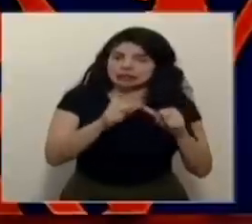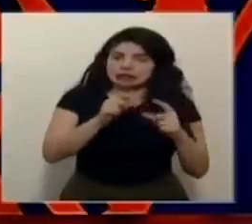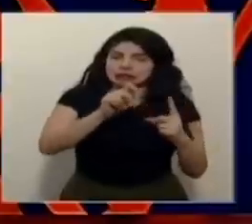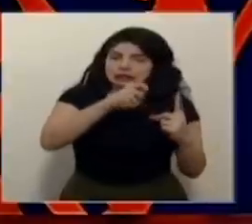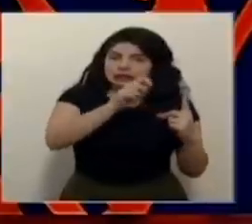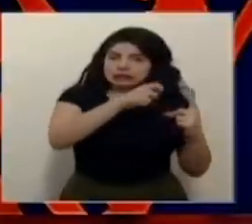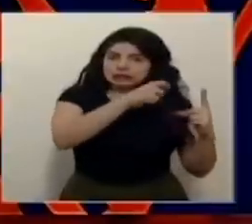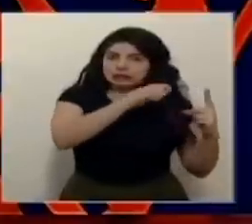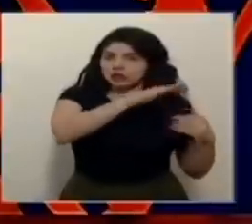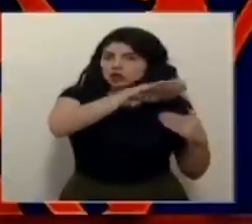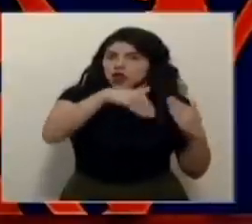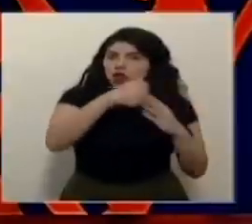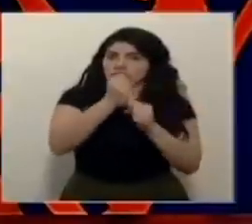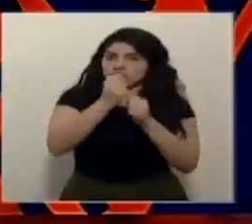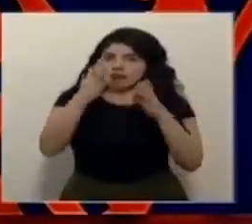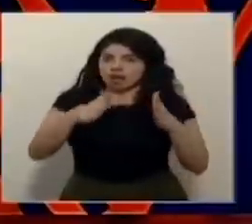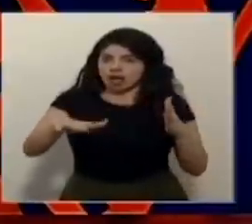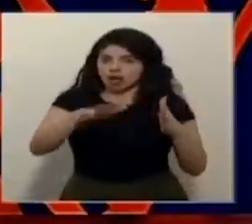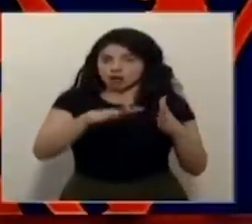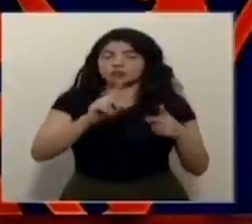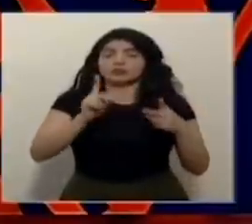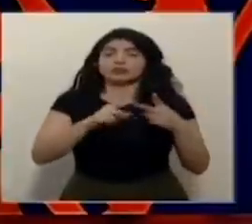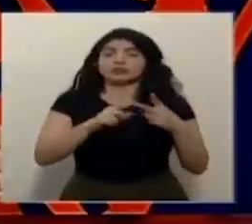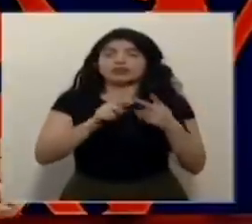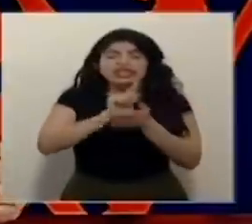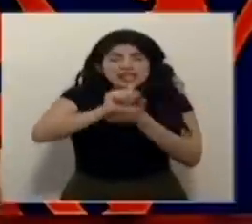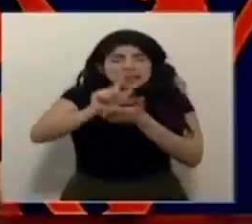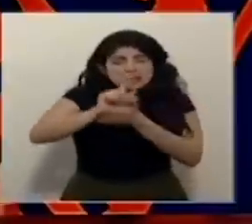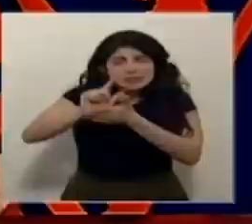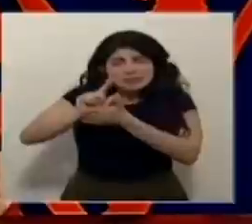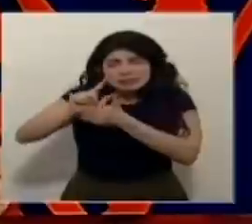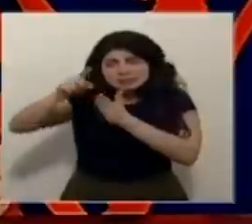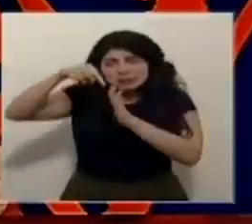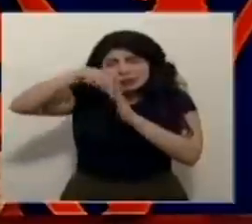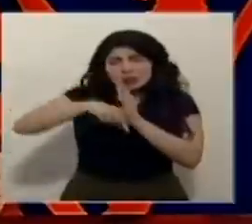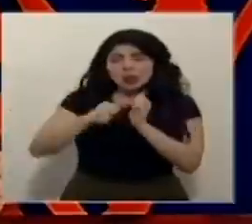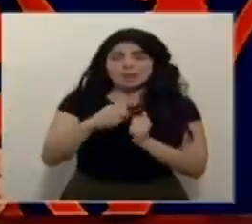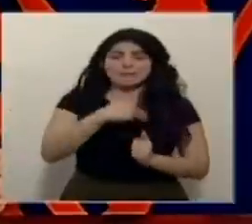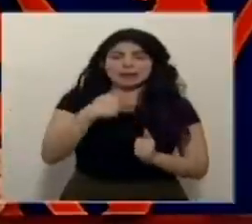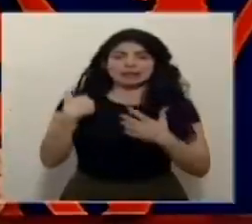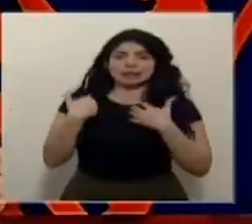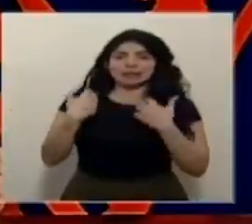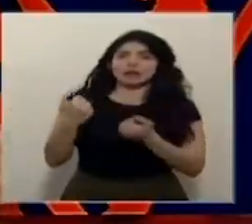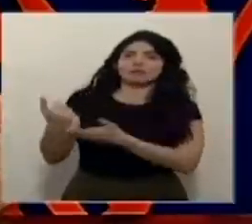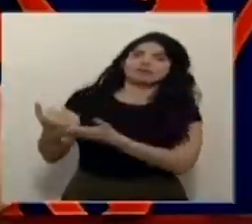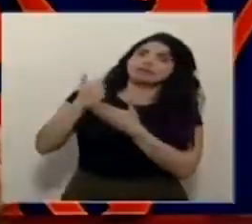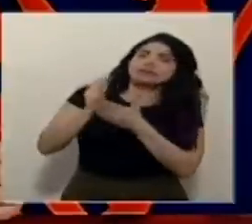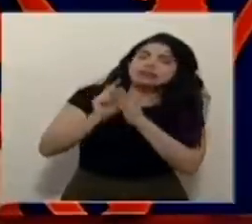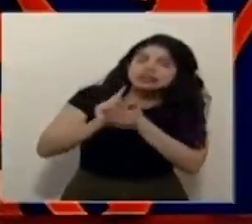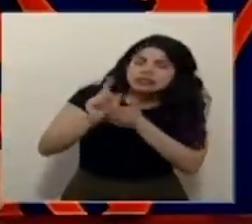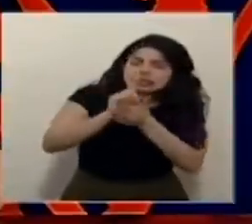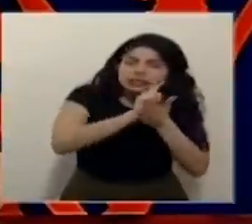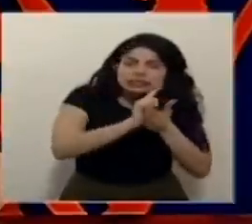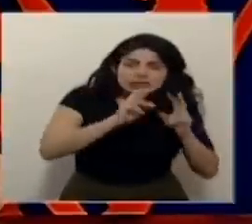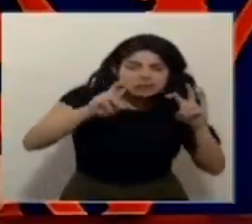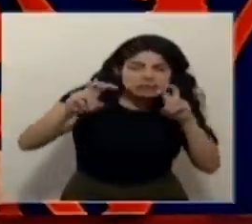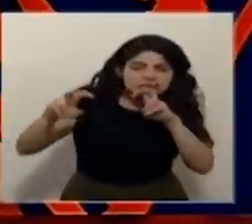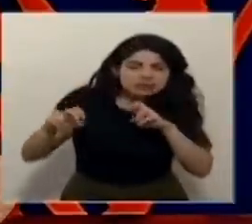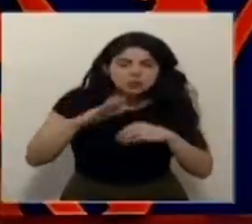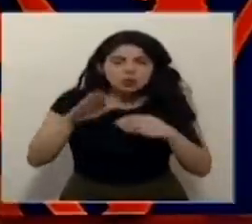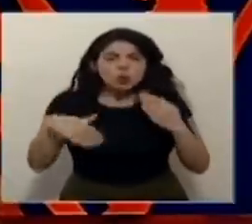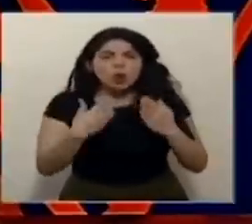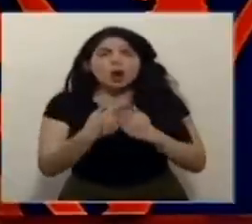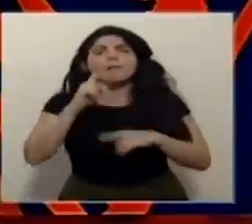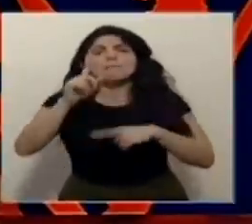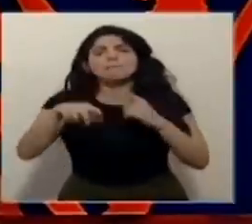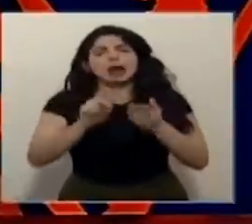funcionarios de sala. Realizar una limpieza profunda. En conjunto con el Ministerio de Salud, estamos analizando todos esos aspectos, pero vamos